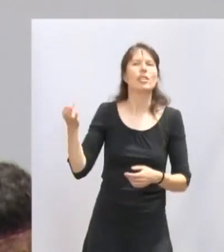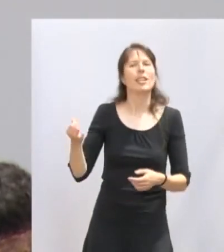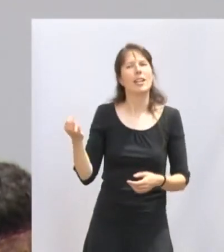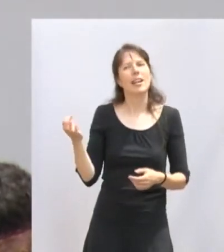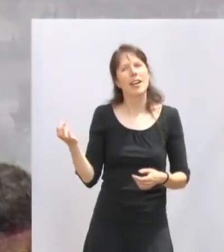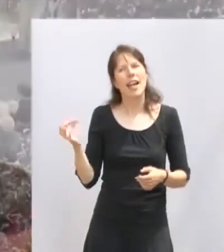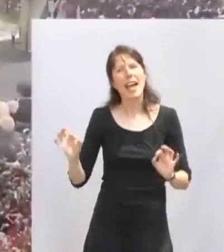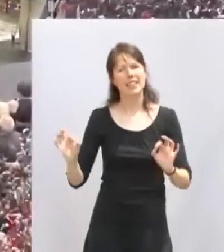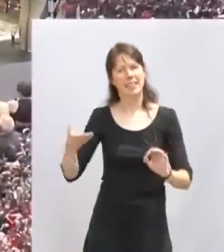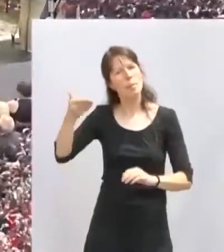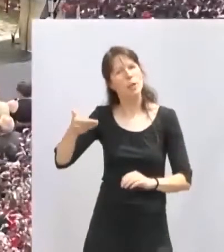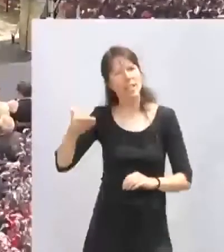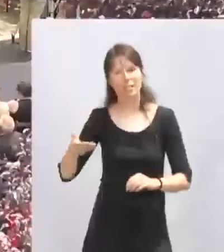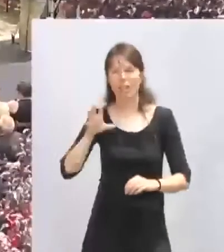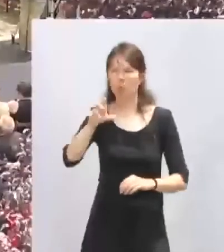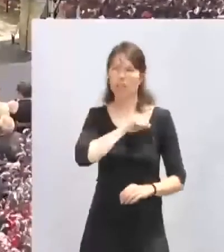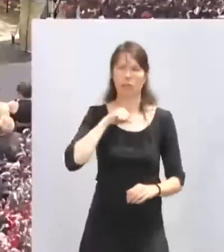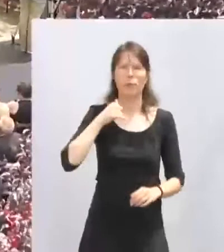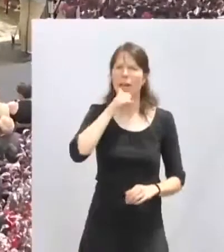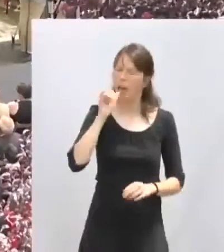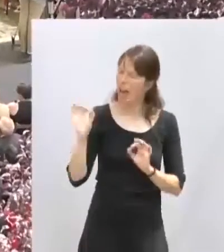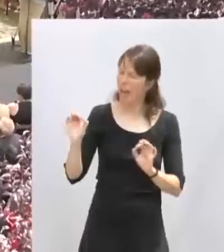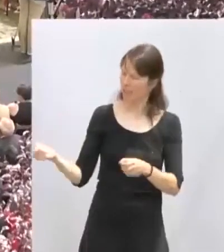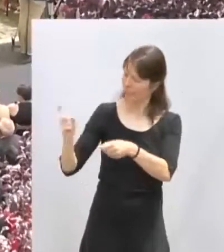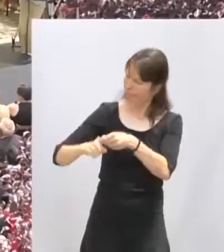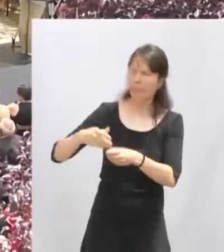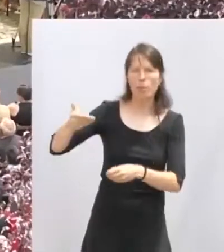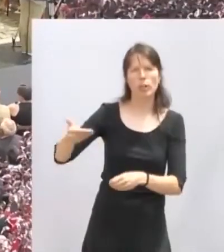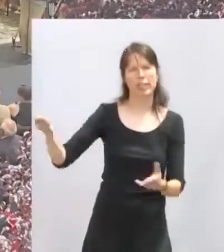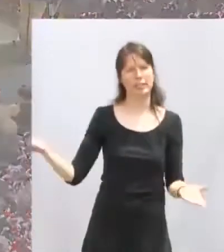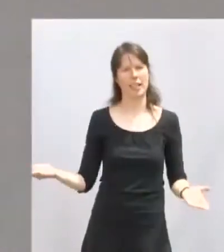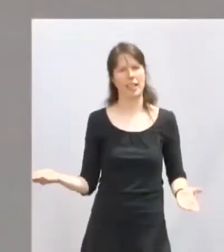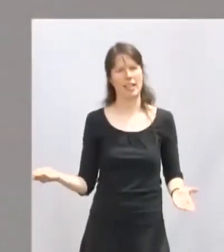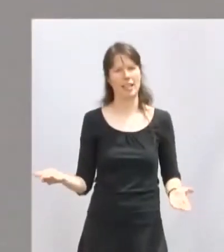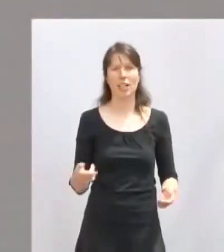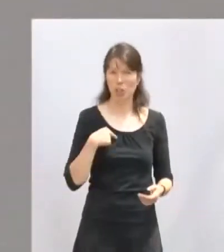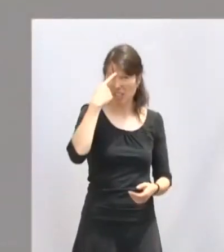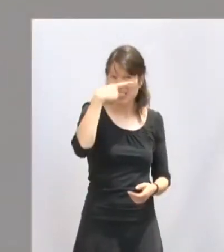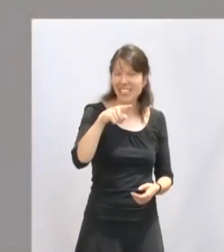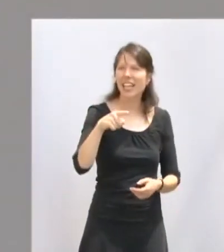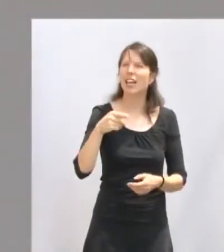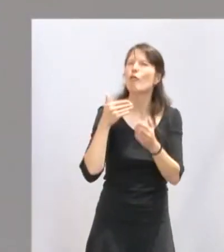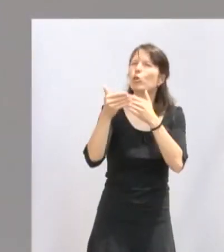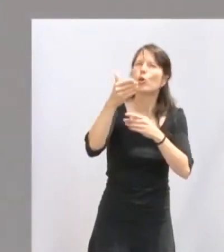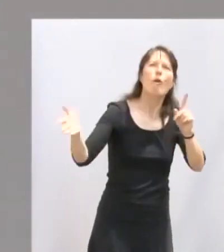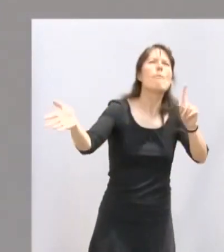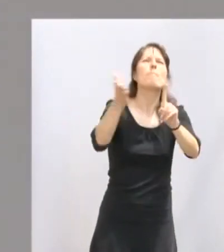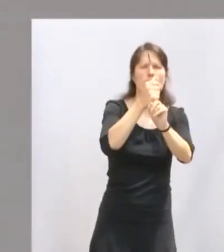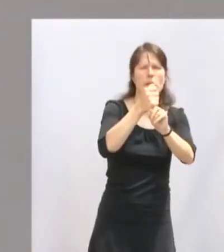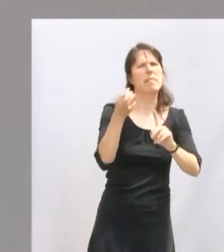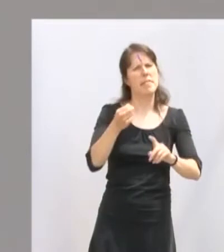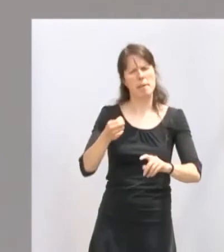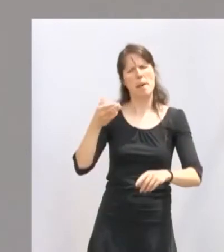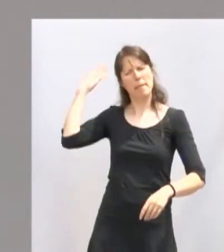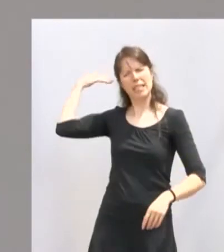que queremos ser. Sabemos que ganar el futuro depende que conservemos lo mejor de